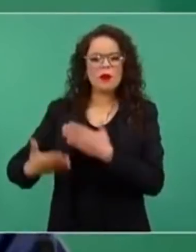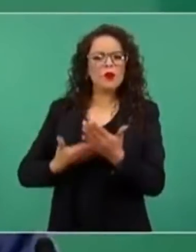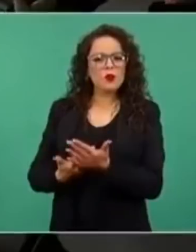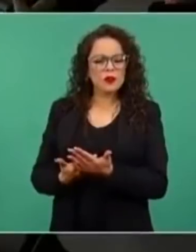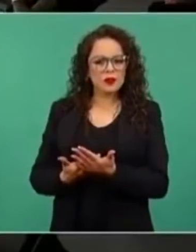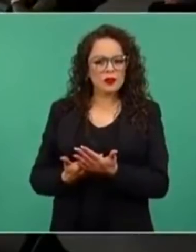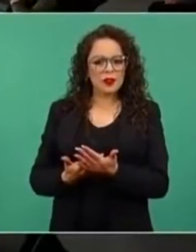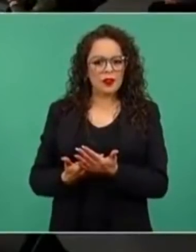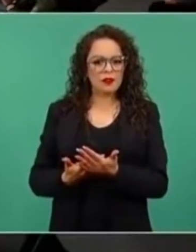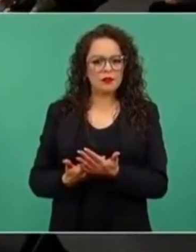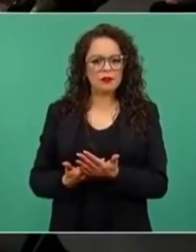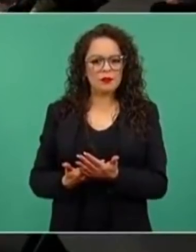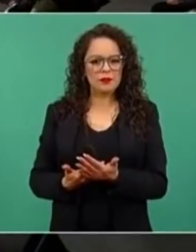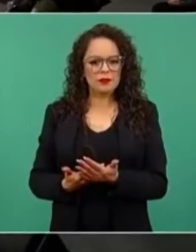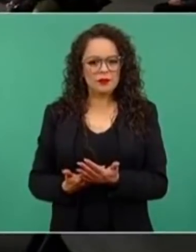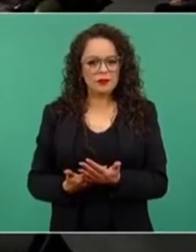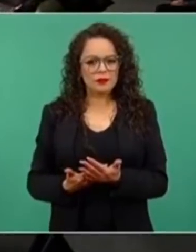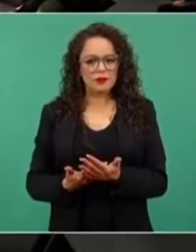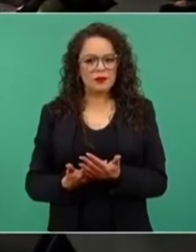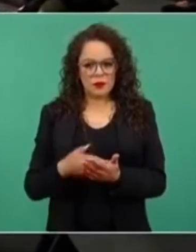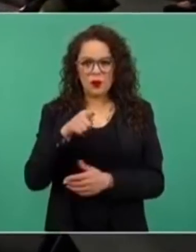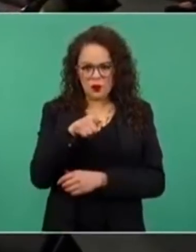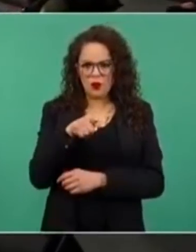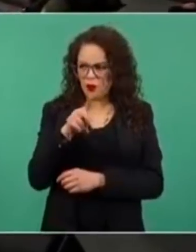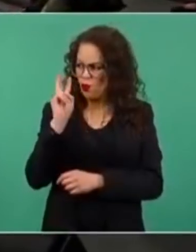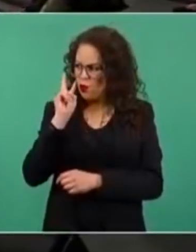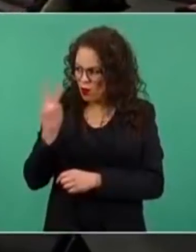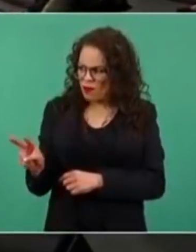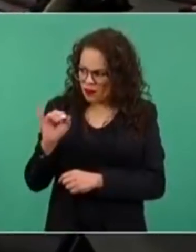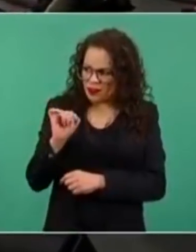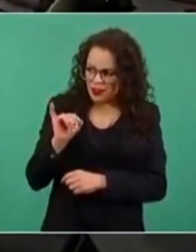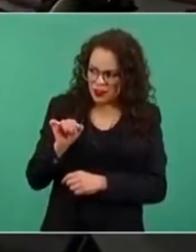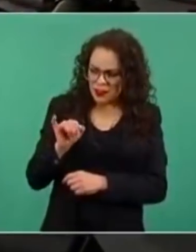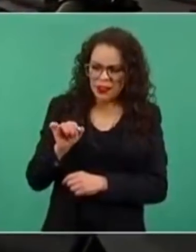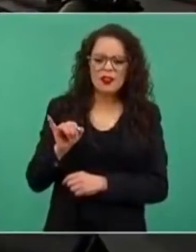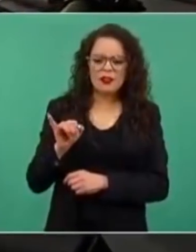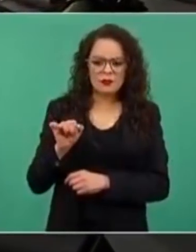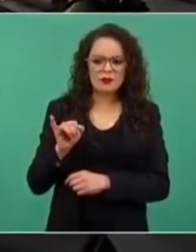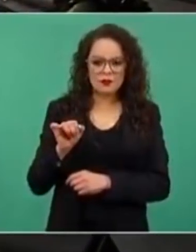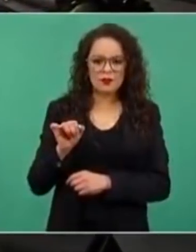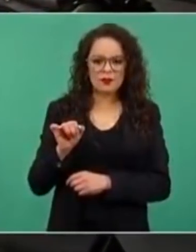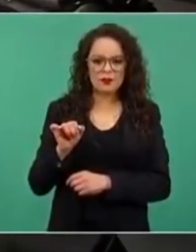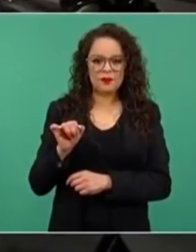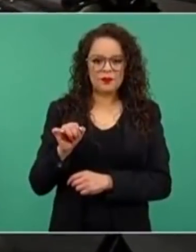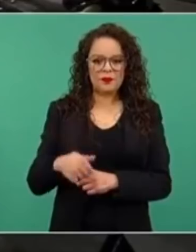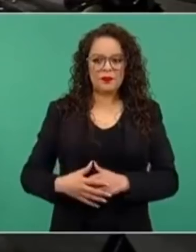¿sí lo viste? Sí, y él